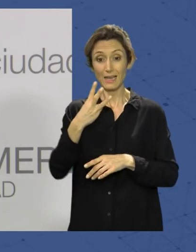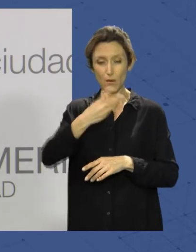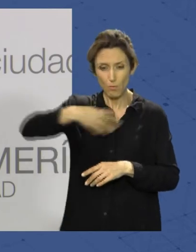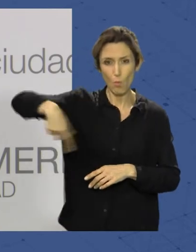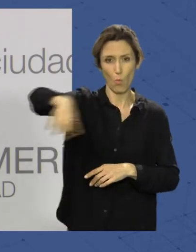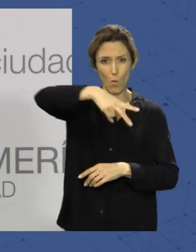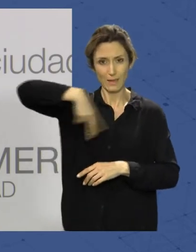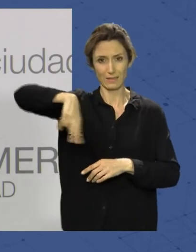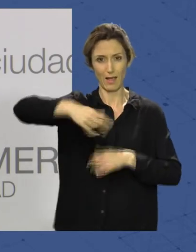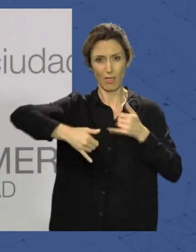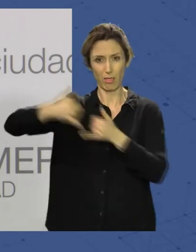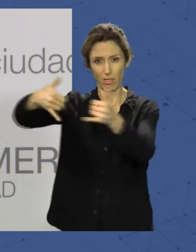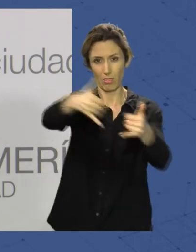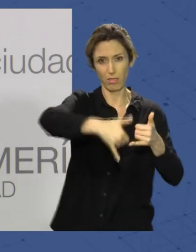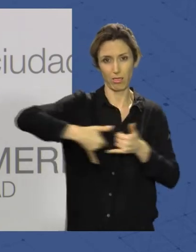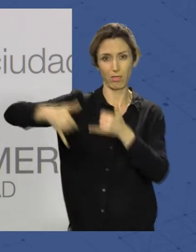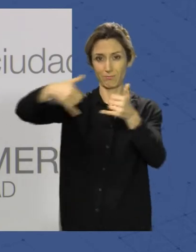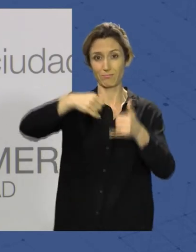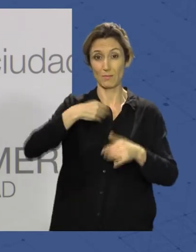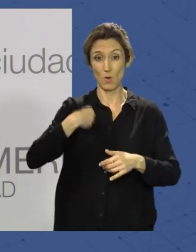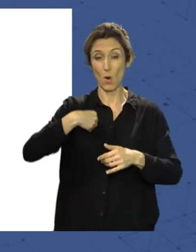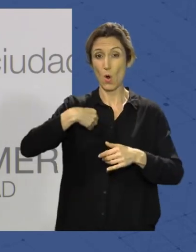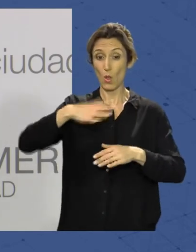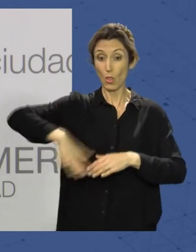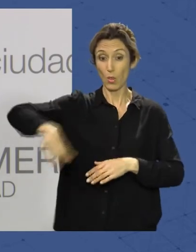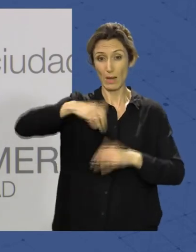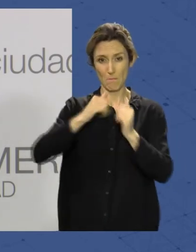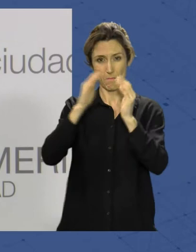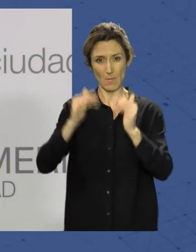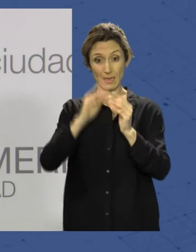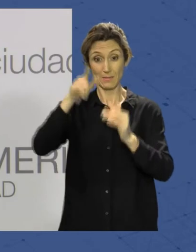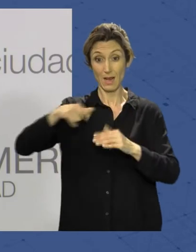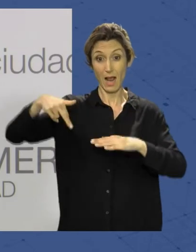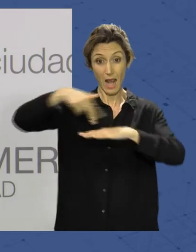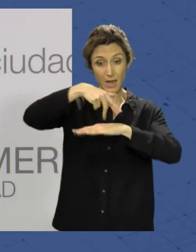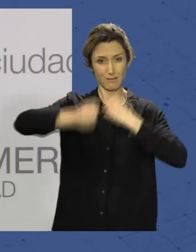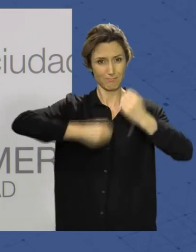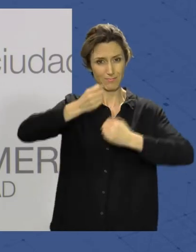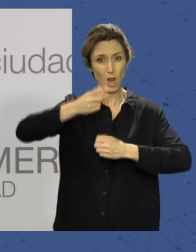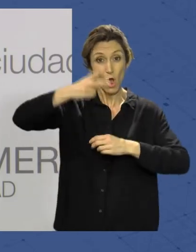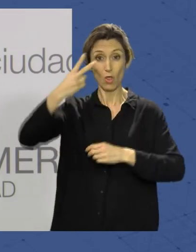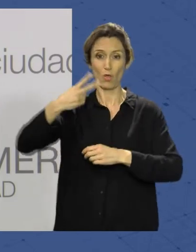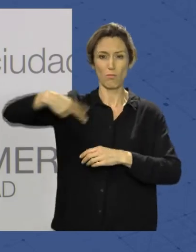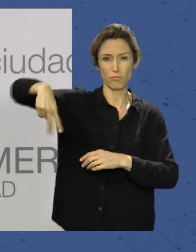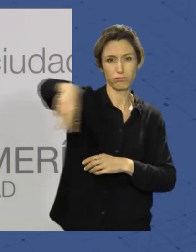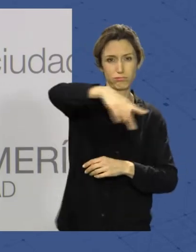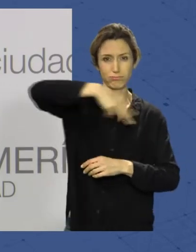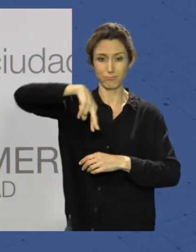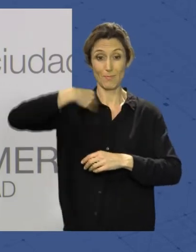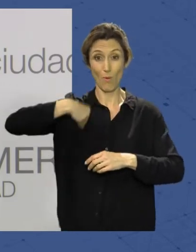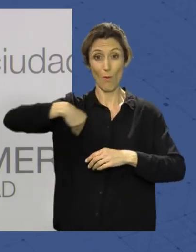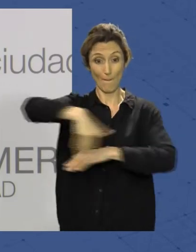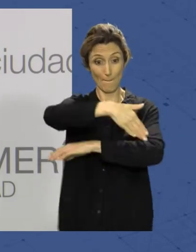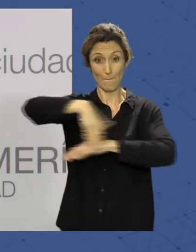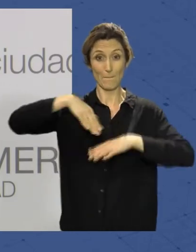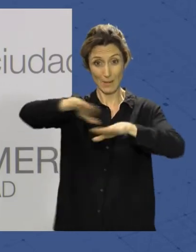pasos por lo que será la zona de competición, la zona del palperal. Y la carrera a pie exactamente igual, serán dos vueltas por el Paseo Marítimo con la